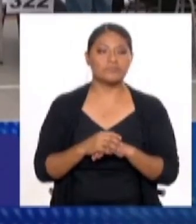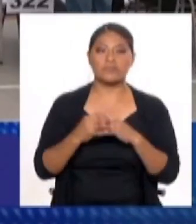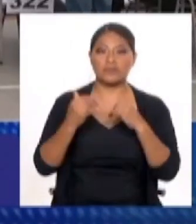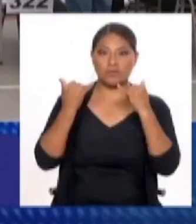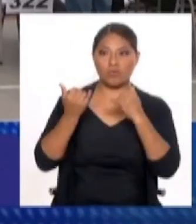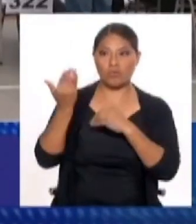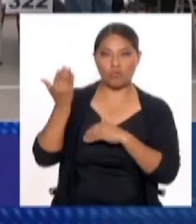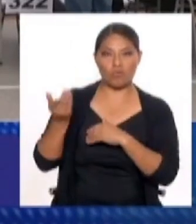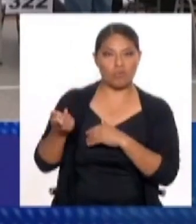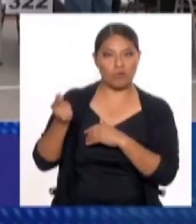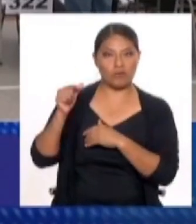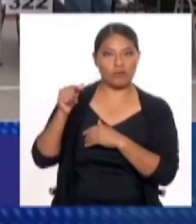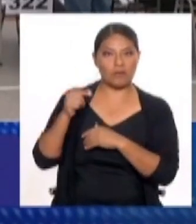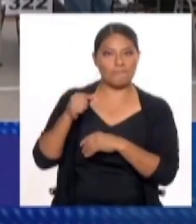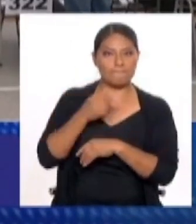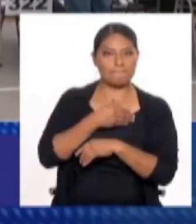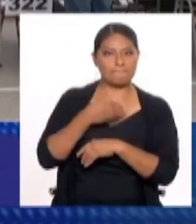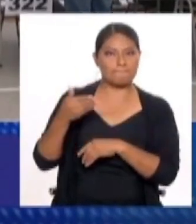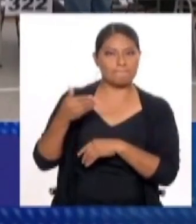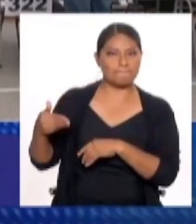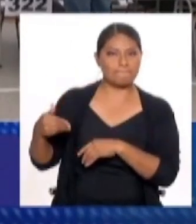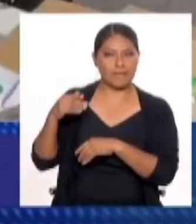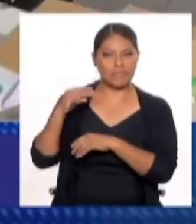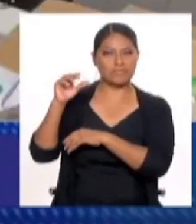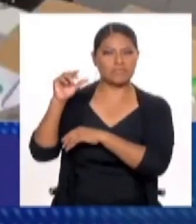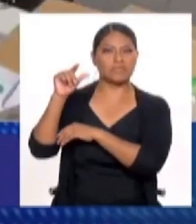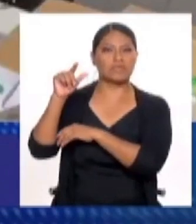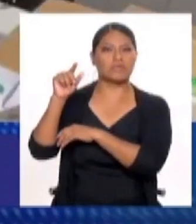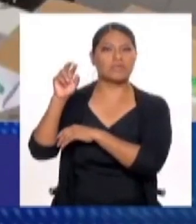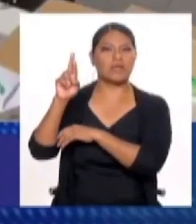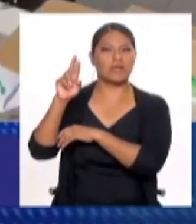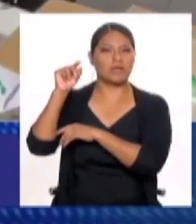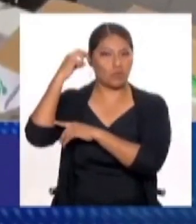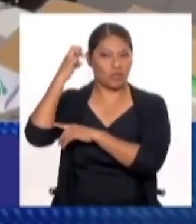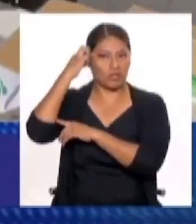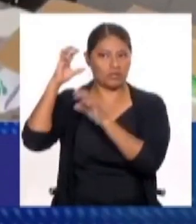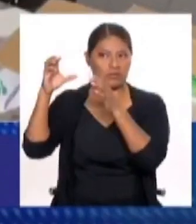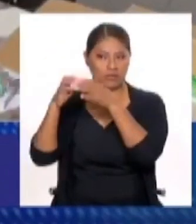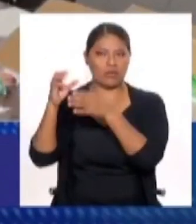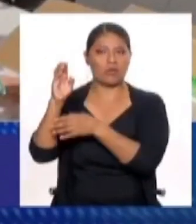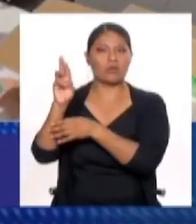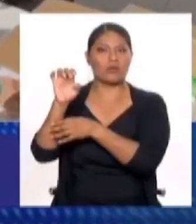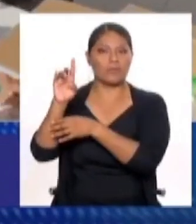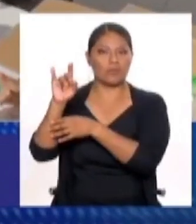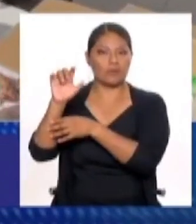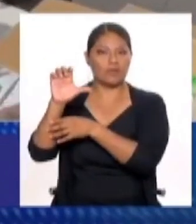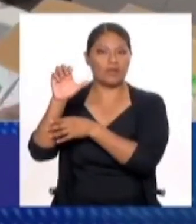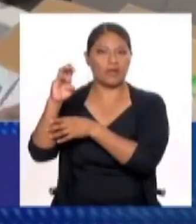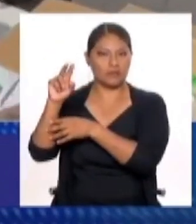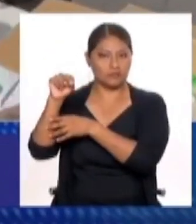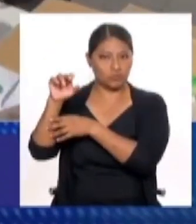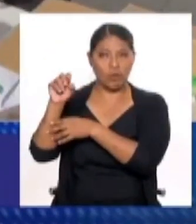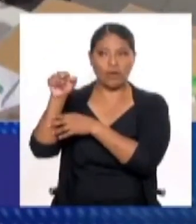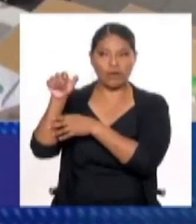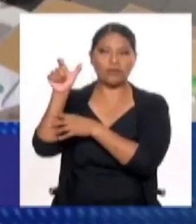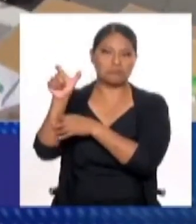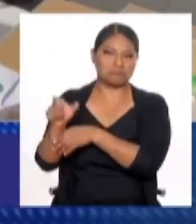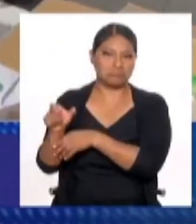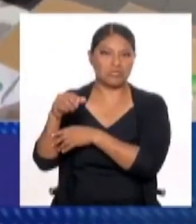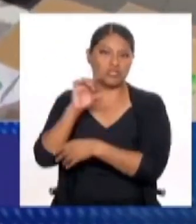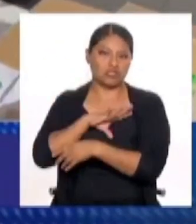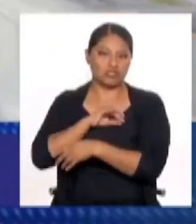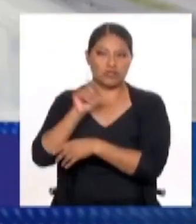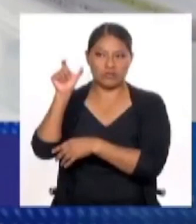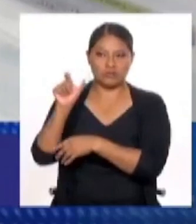de campaña del Partido Republicano mencionó es que de partida ellos probablemente